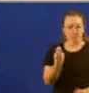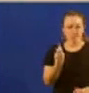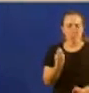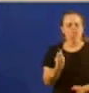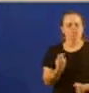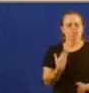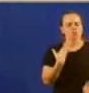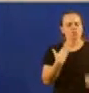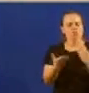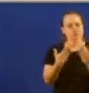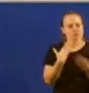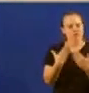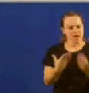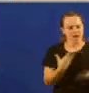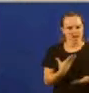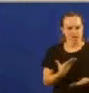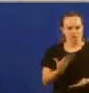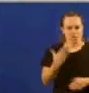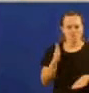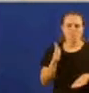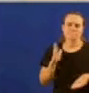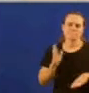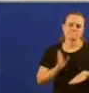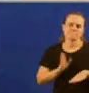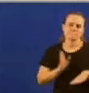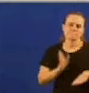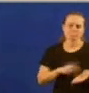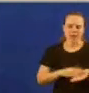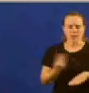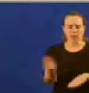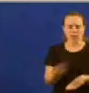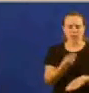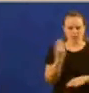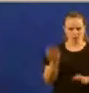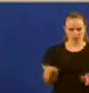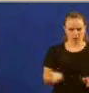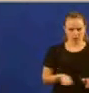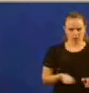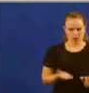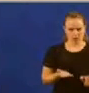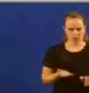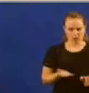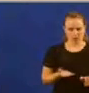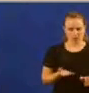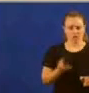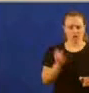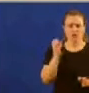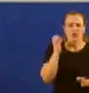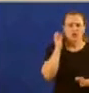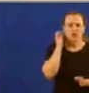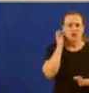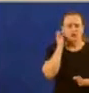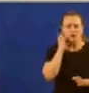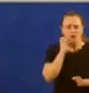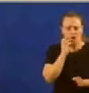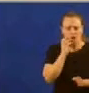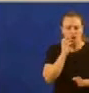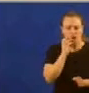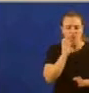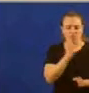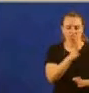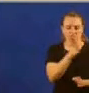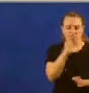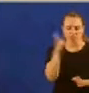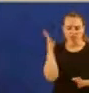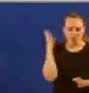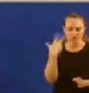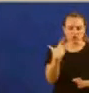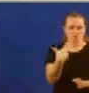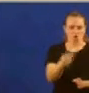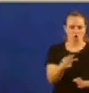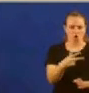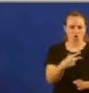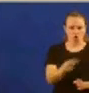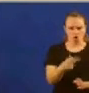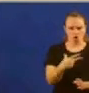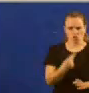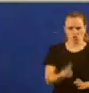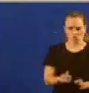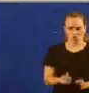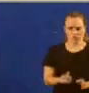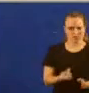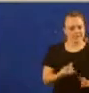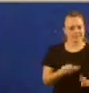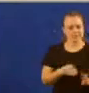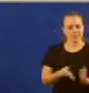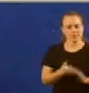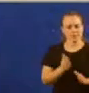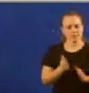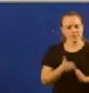reformar este marco, xusto o que renunciou a facer o señor Rajoy nos últimos cinco anos, traéndonos ate o borde